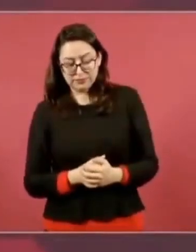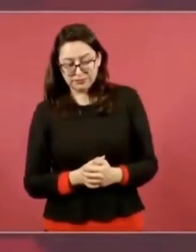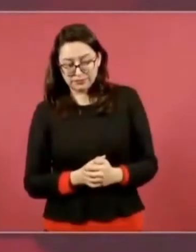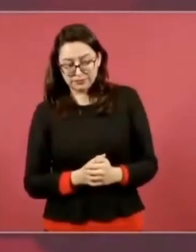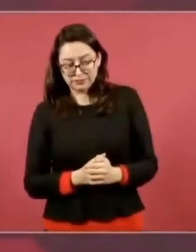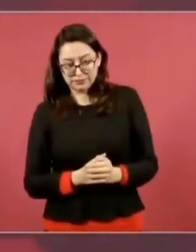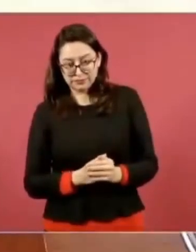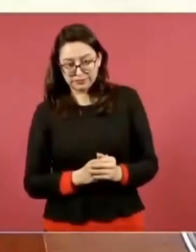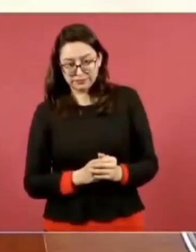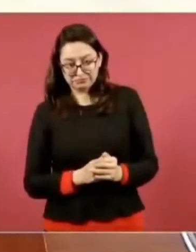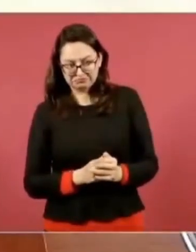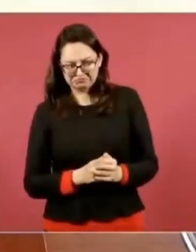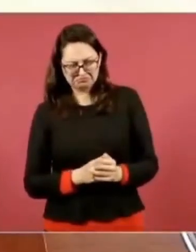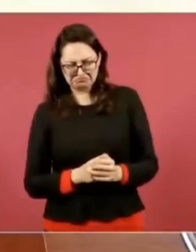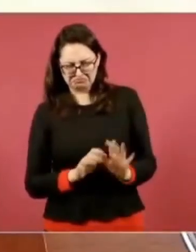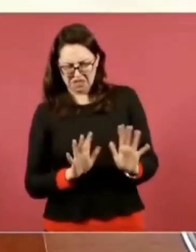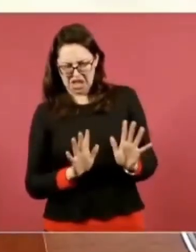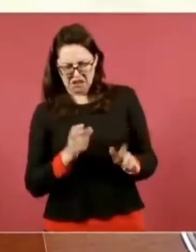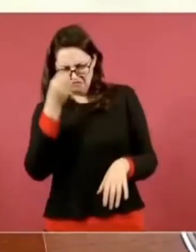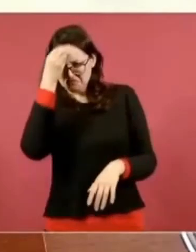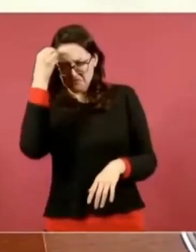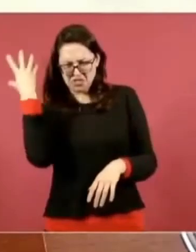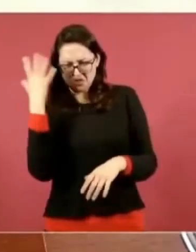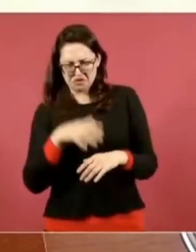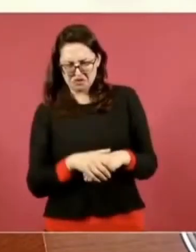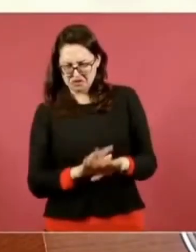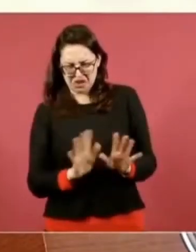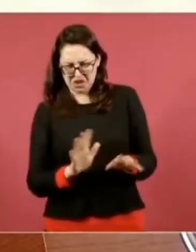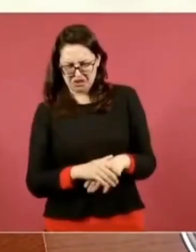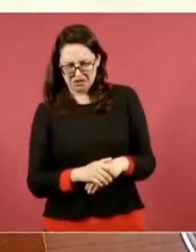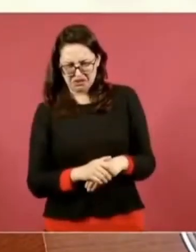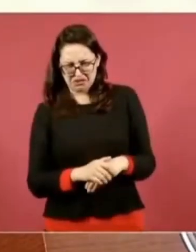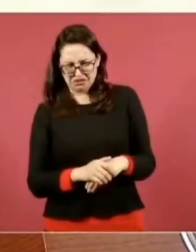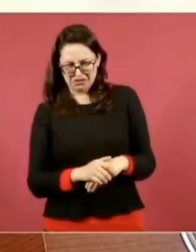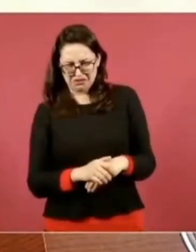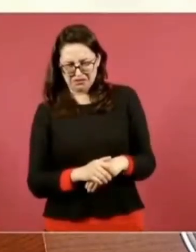Ya nada de eso sucede, nada.